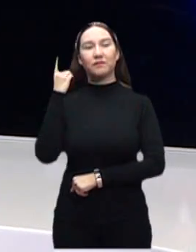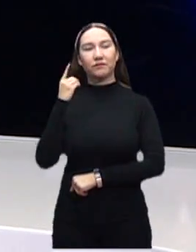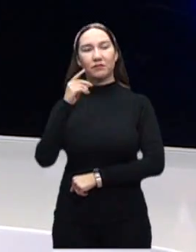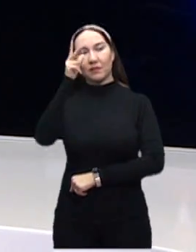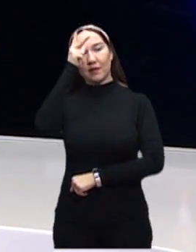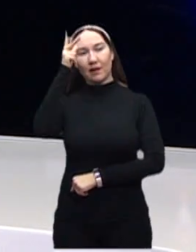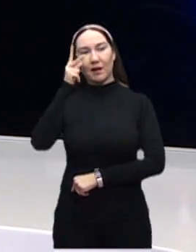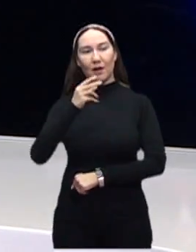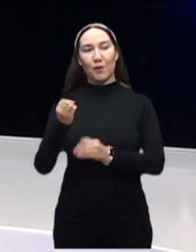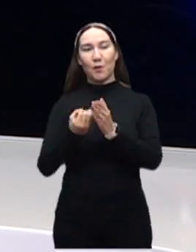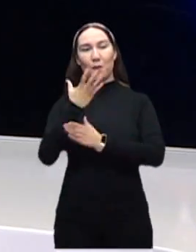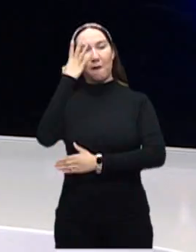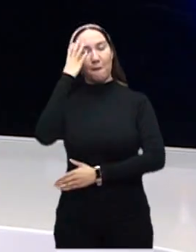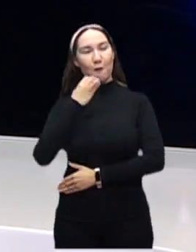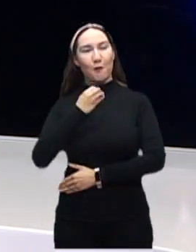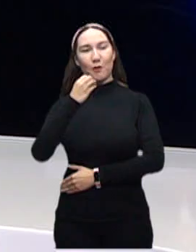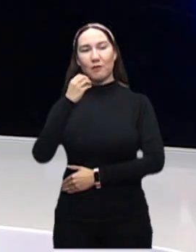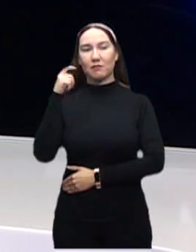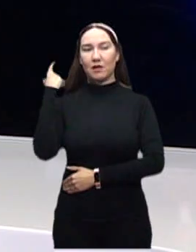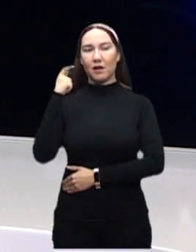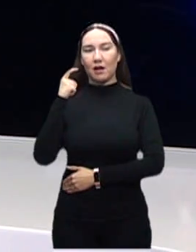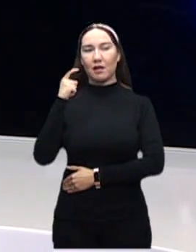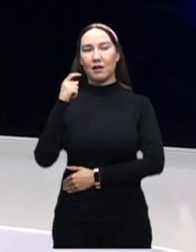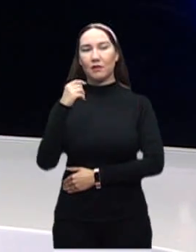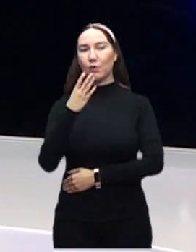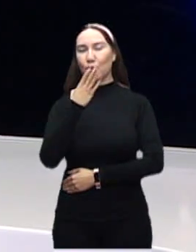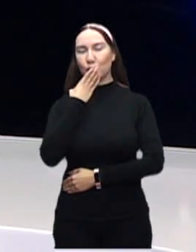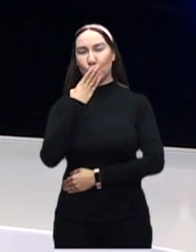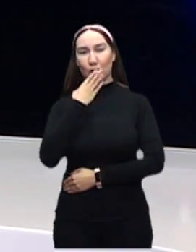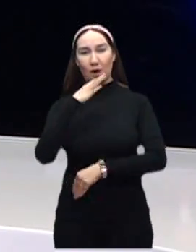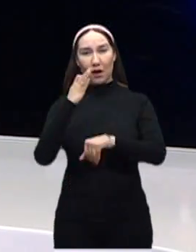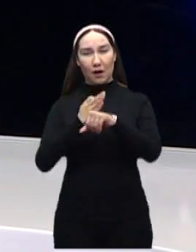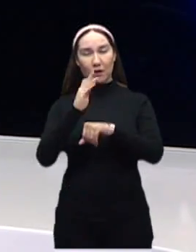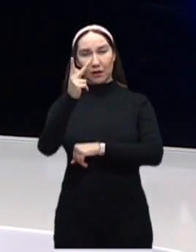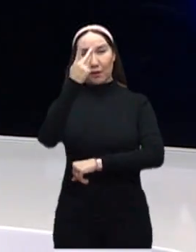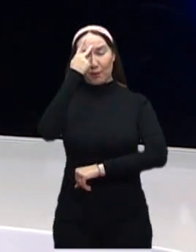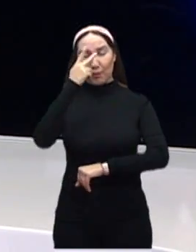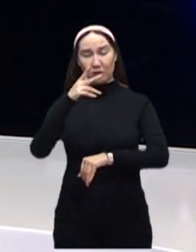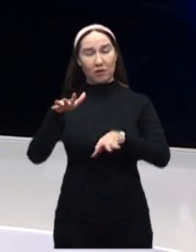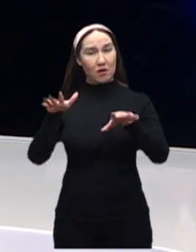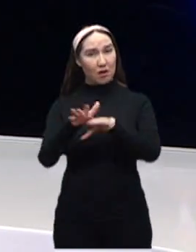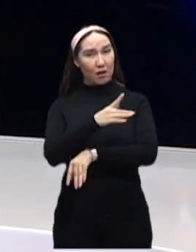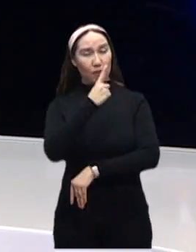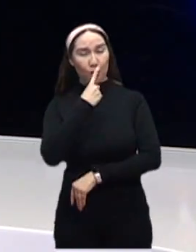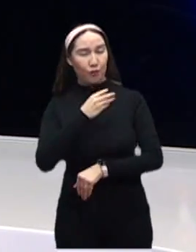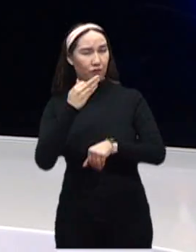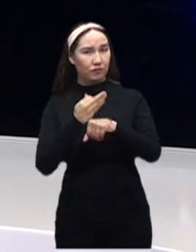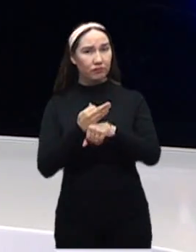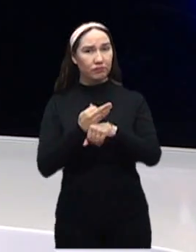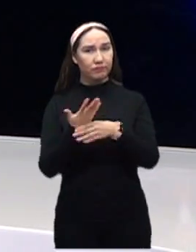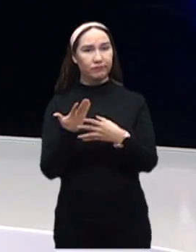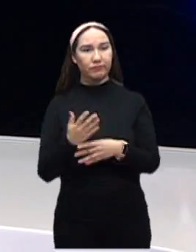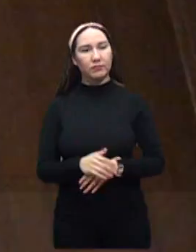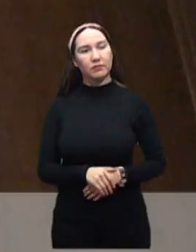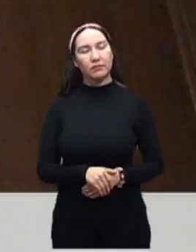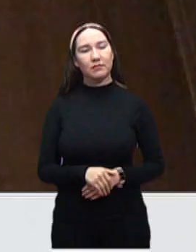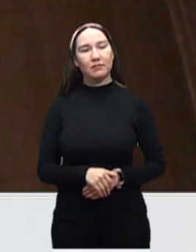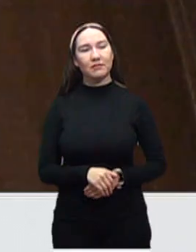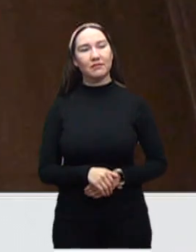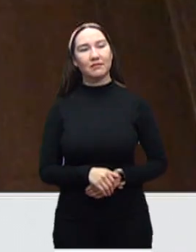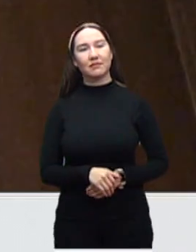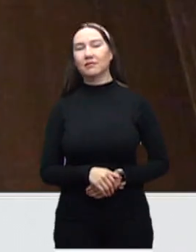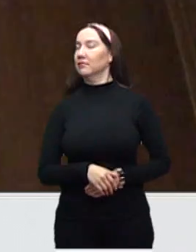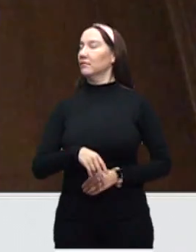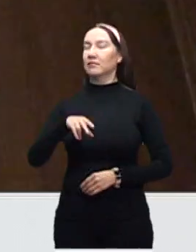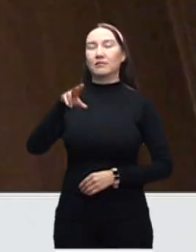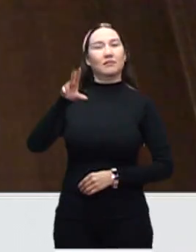Querétaro y Sonora. San Luis Potosí no tiene una tendencia de regresar a ese semáforo rojo en estos momentos, doctor? Bueno, no, la verdad